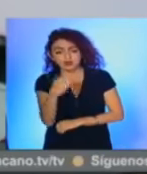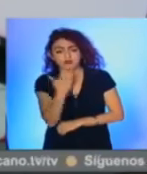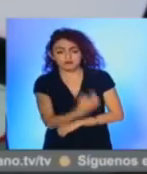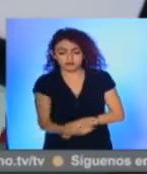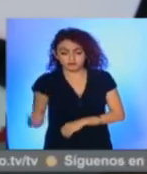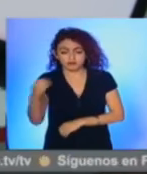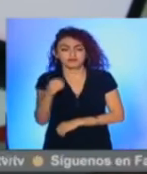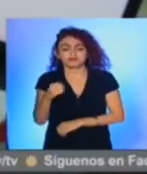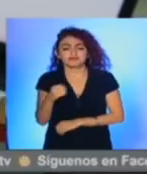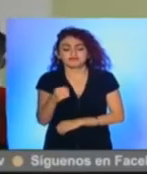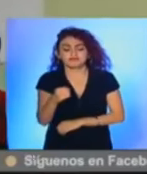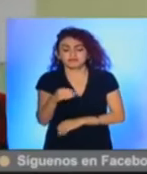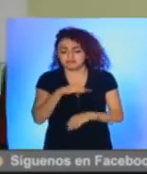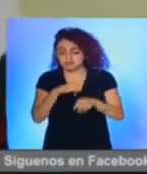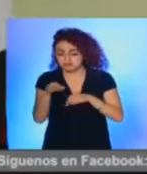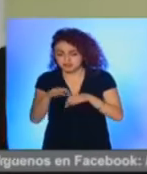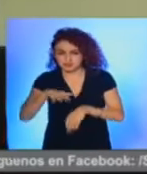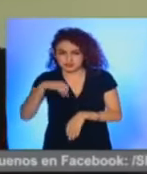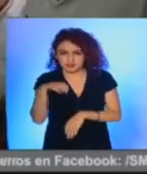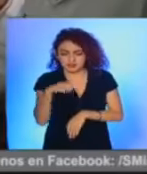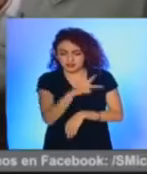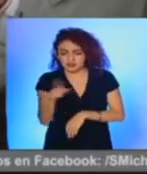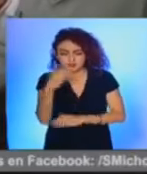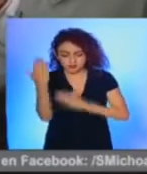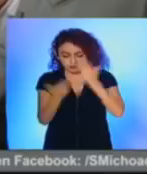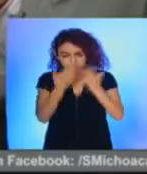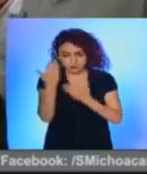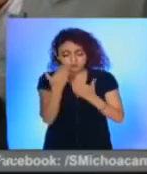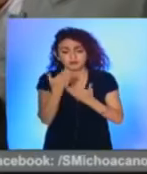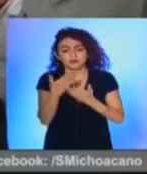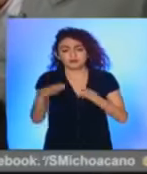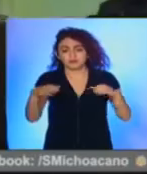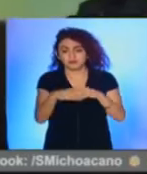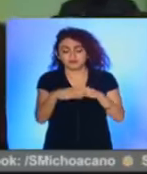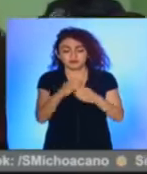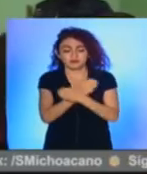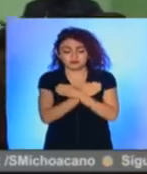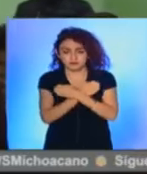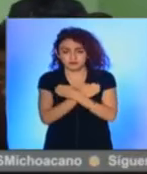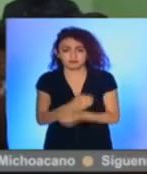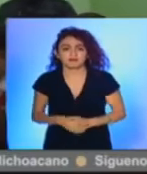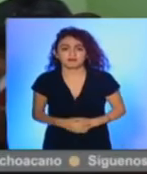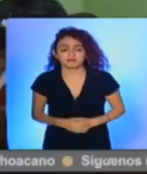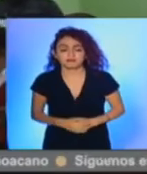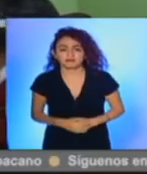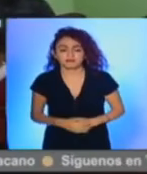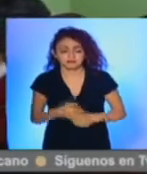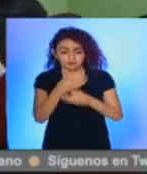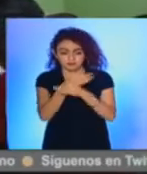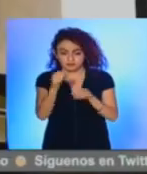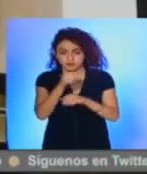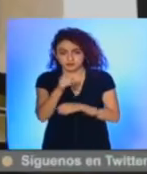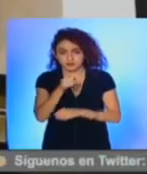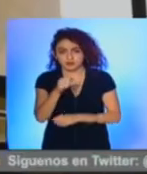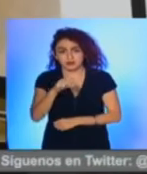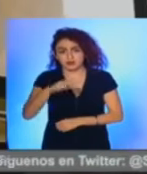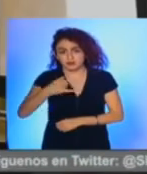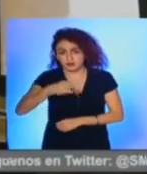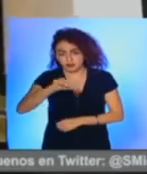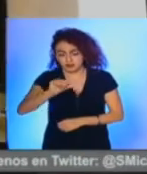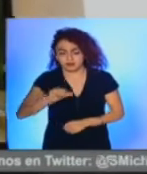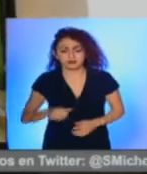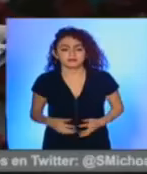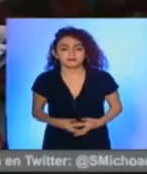talento y la disciplina de los estudiantes del subsistema educativo. Para SM Noticias,